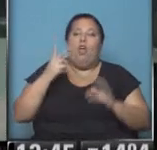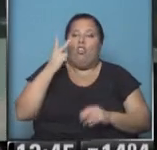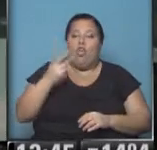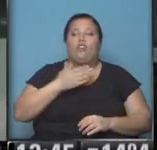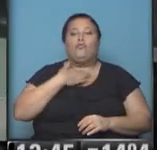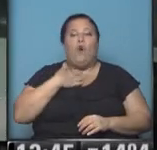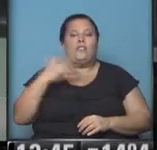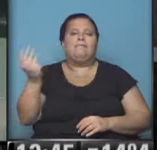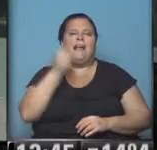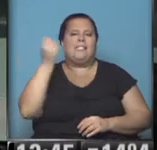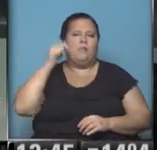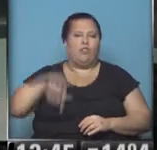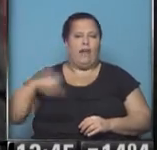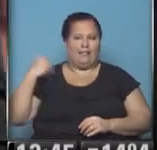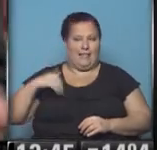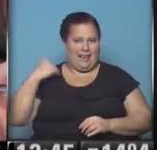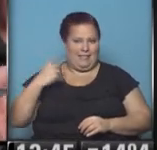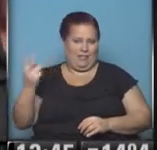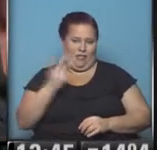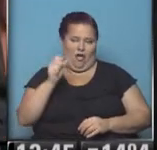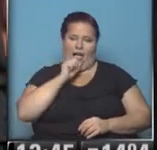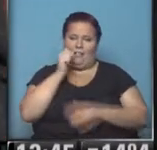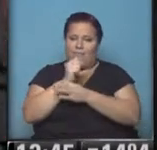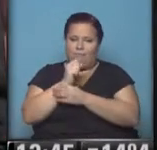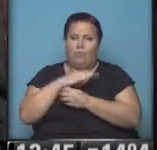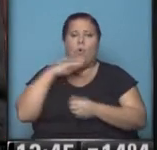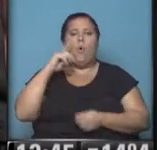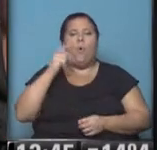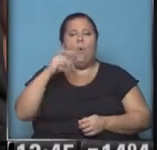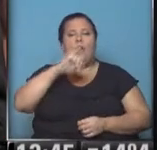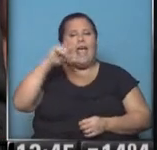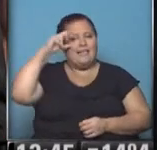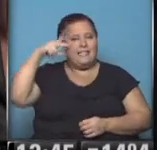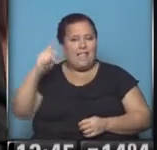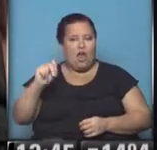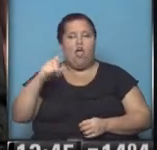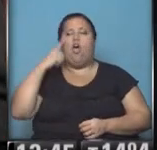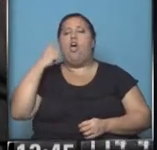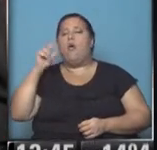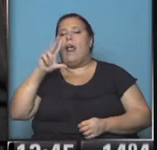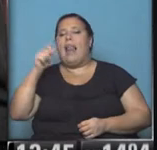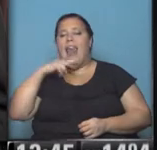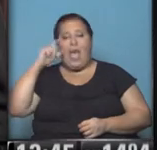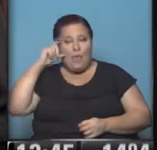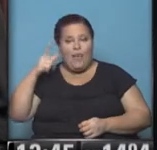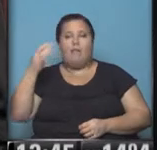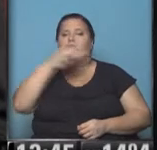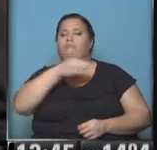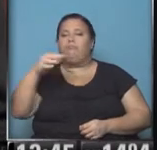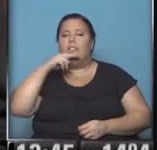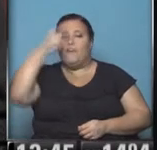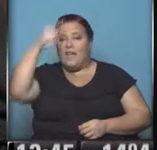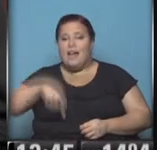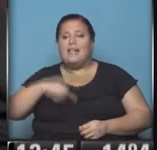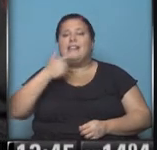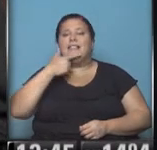de las voces más importantes que tiene la Argentina. Hablamos de Julia Acenco y Raúl Lavier, que van a estar presentándose todos los viernes del mes de